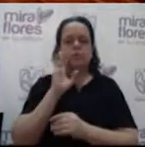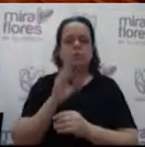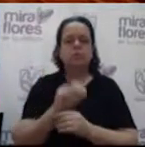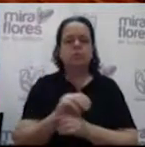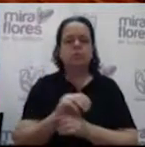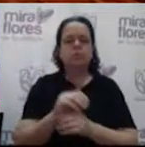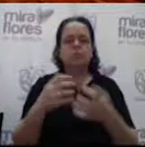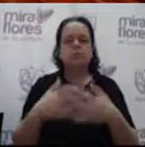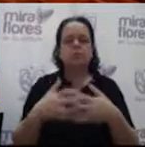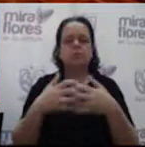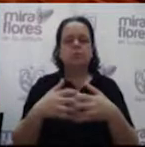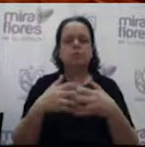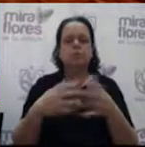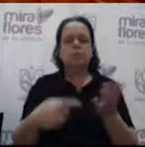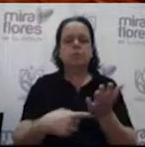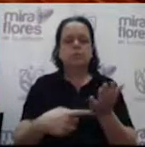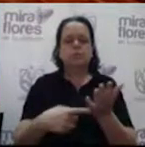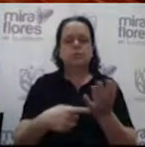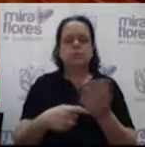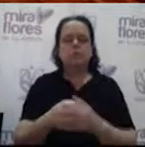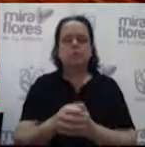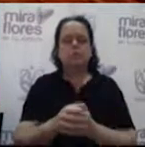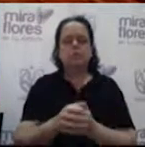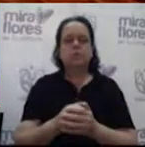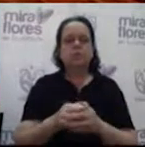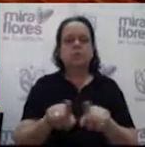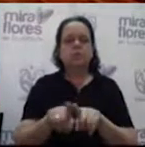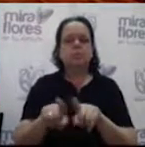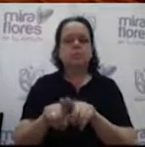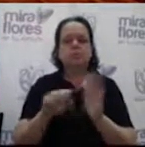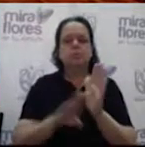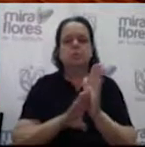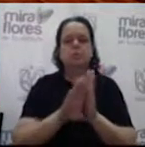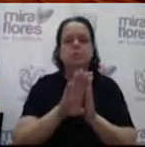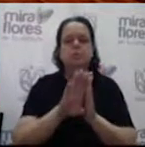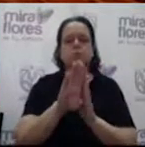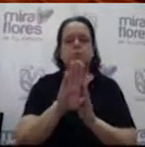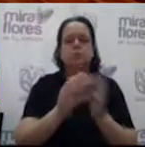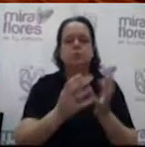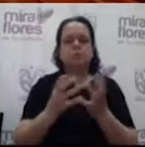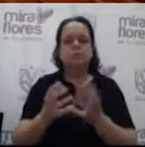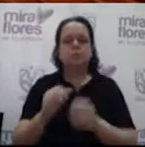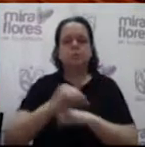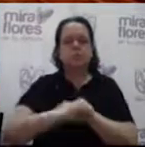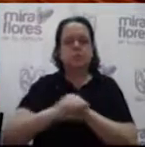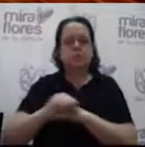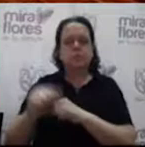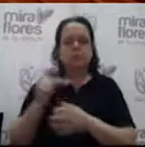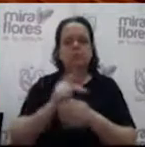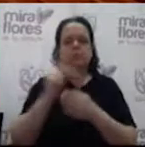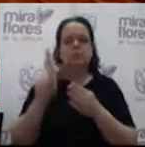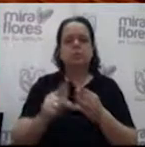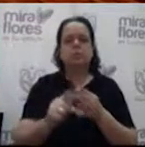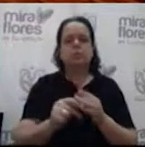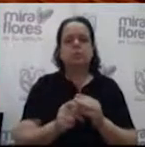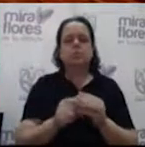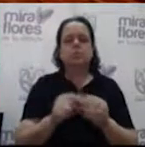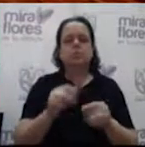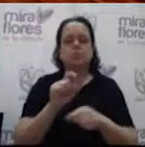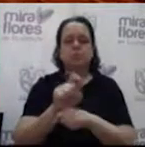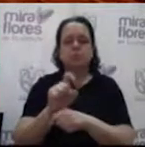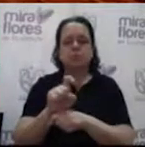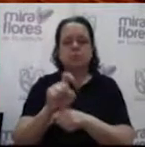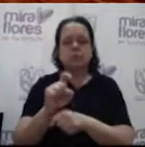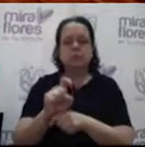aparatos eléctricos y electrónicos, así como para el desarrollo de actividades, eventos, campañas, proyectos y programas que promuevan la educación,